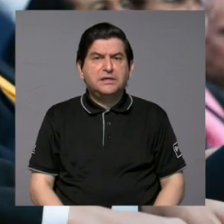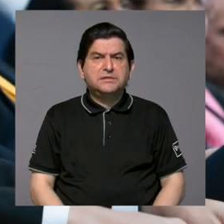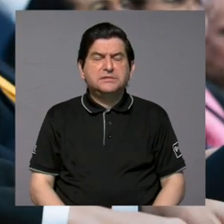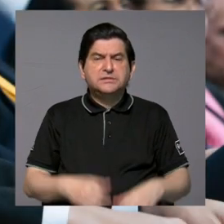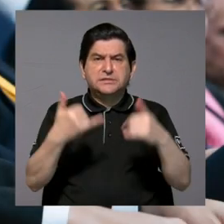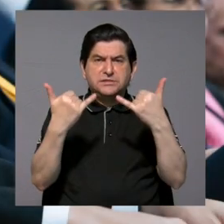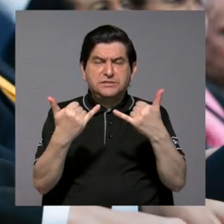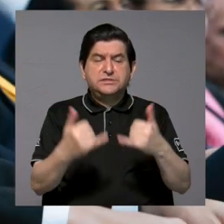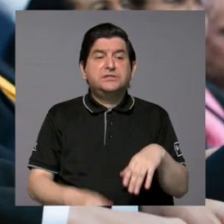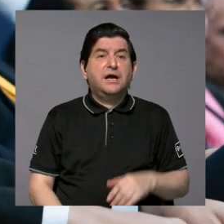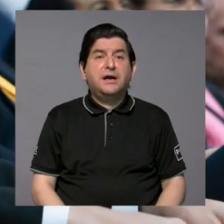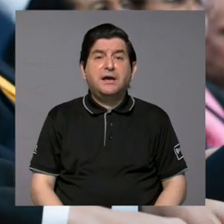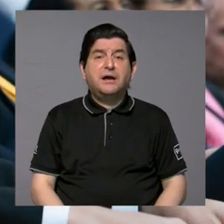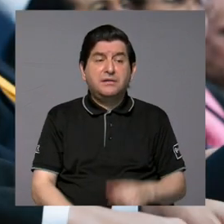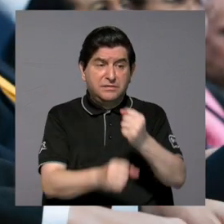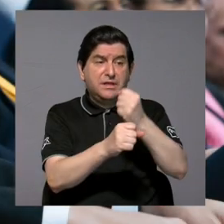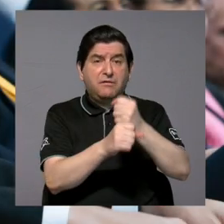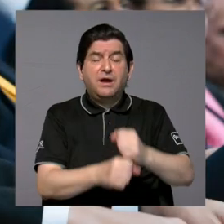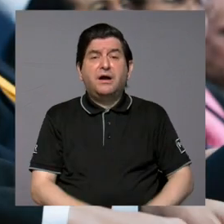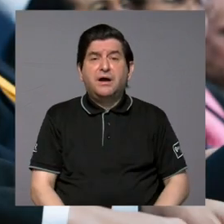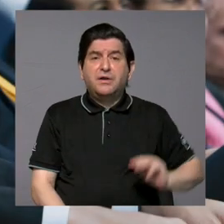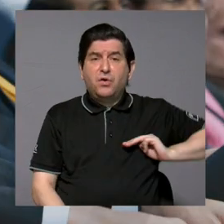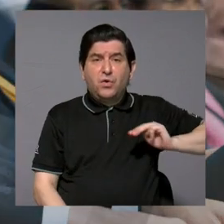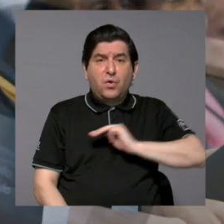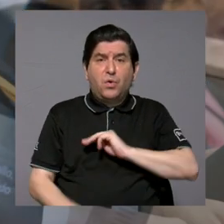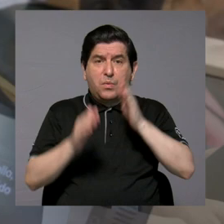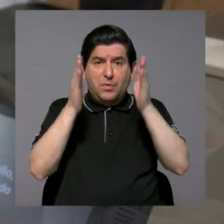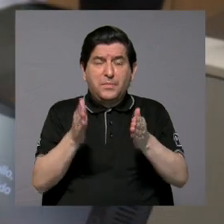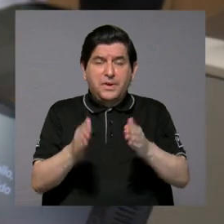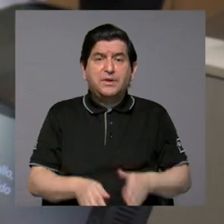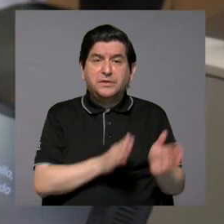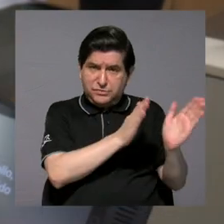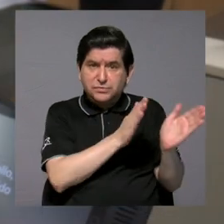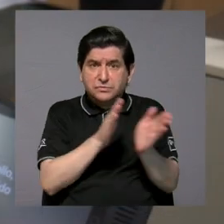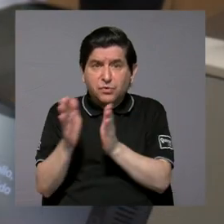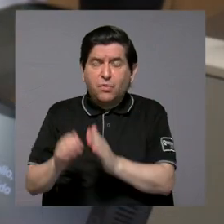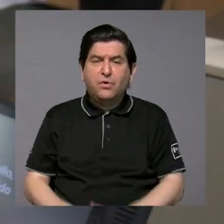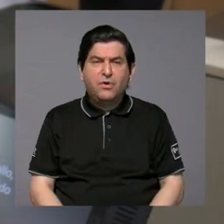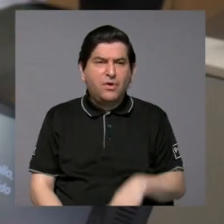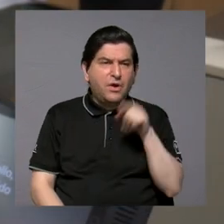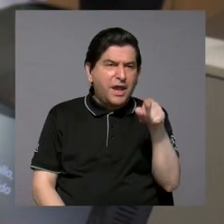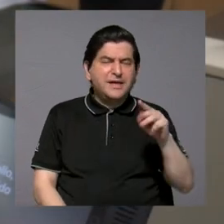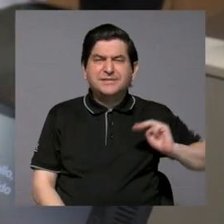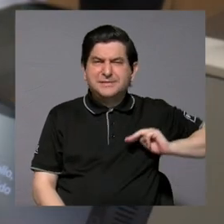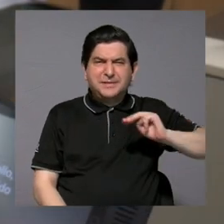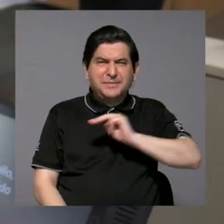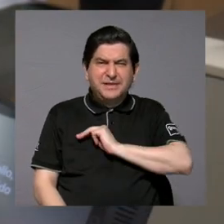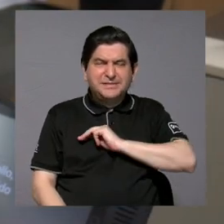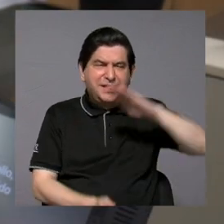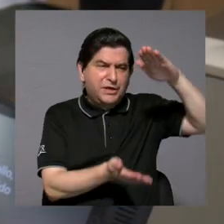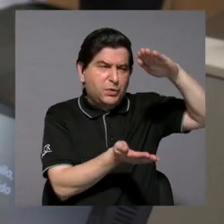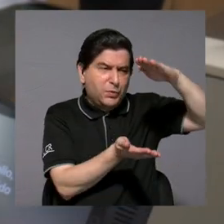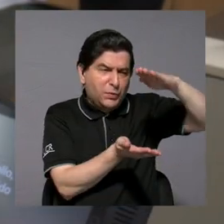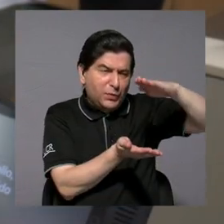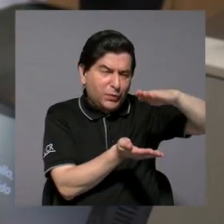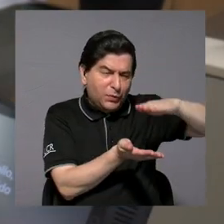pasado por la cartera de planificación. Entonces digamos que esta cartera ha venido a menos.